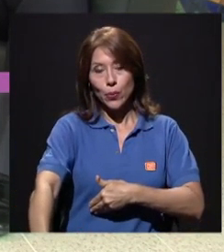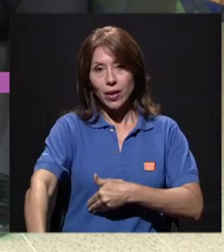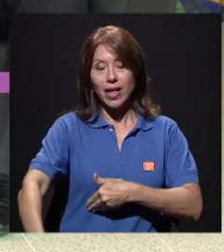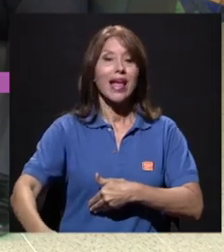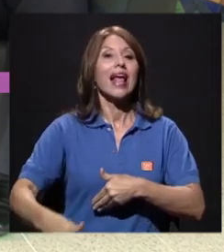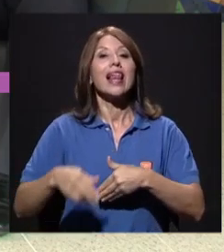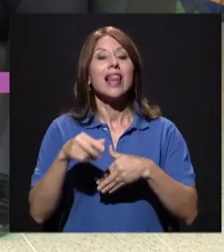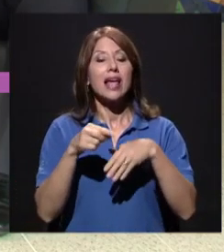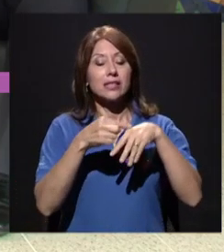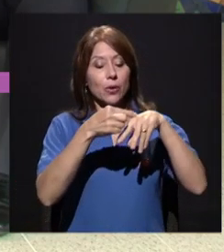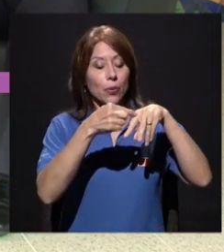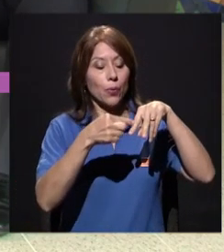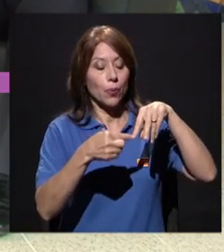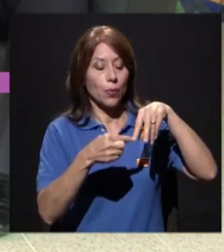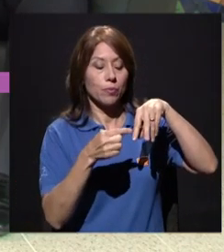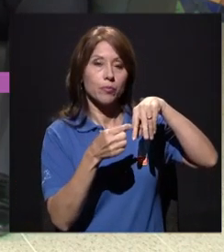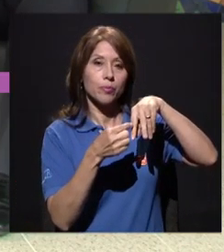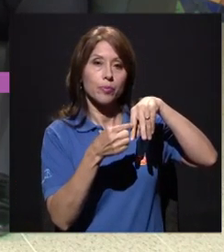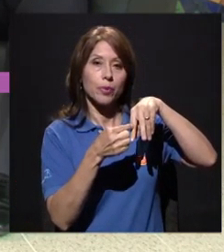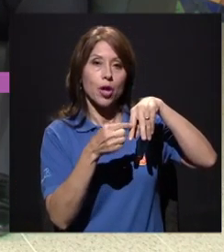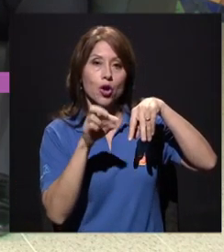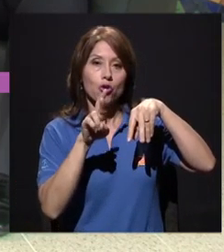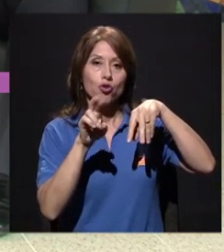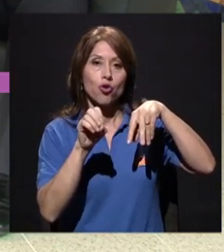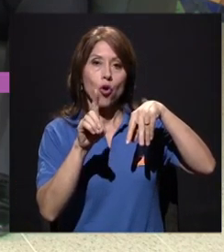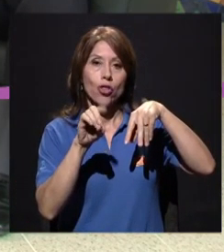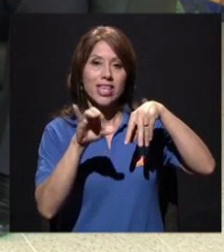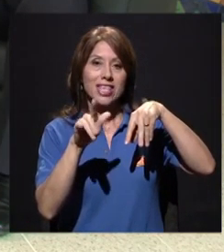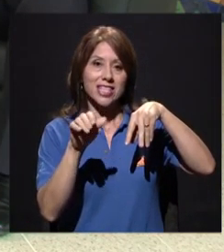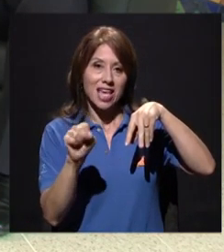que se van a ver más involucradas en este asunto.